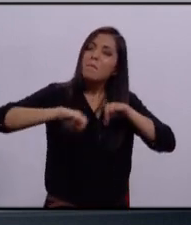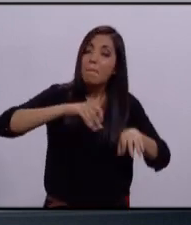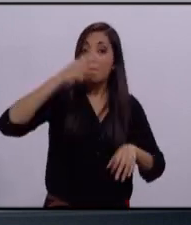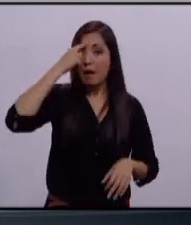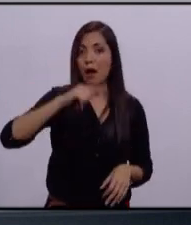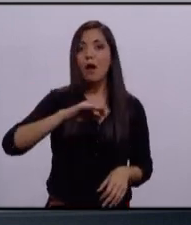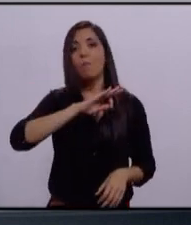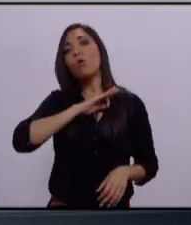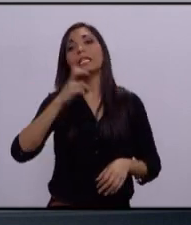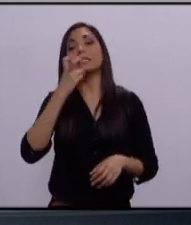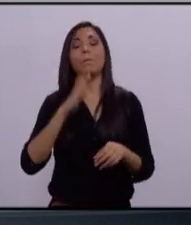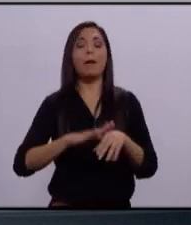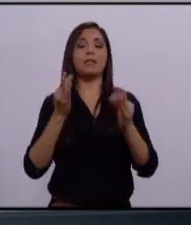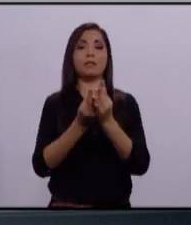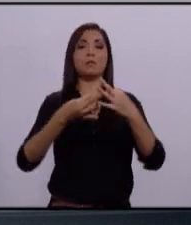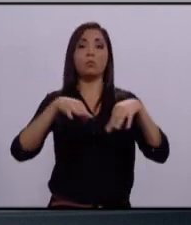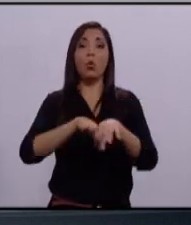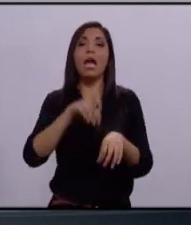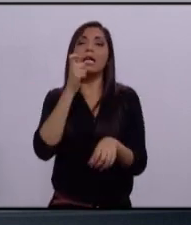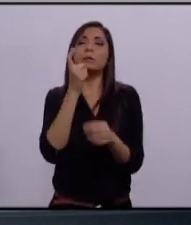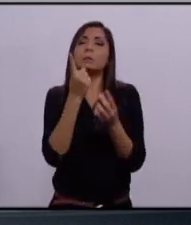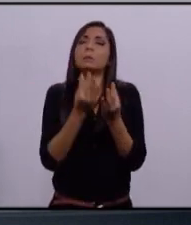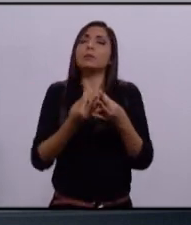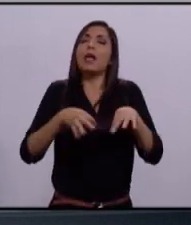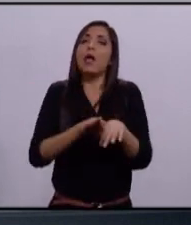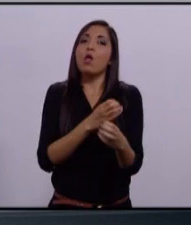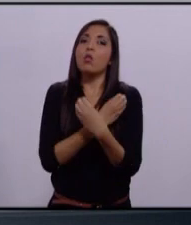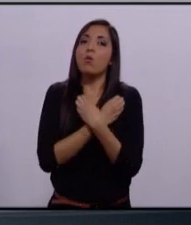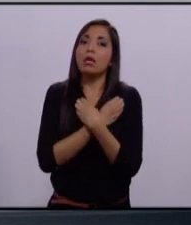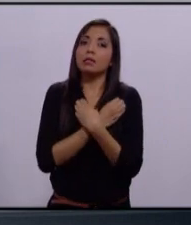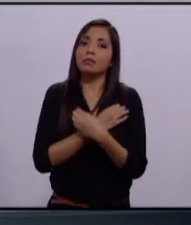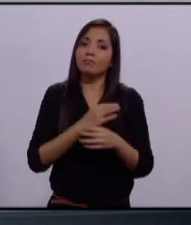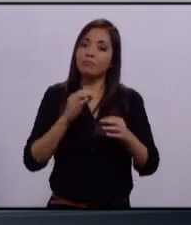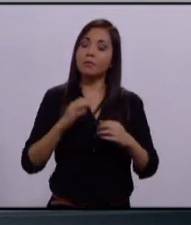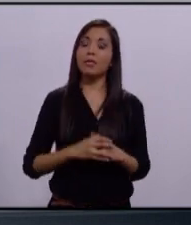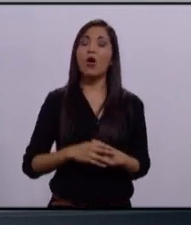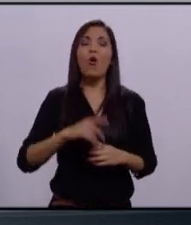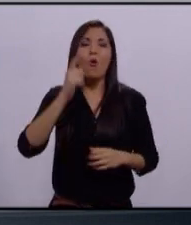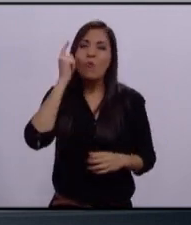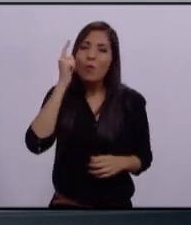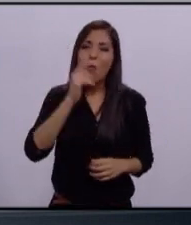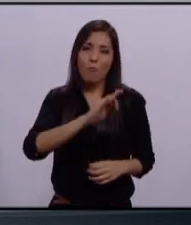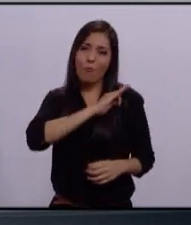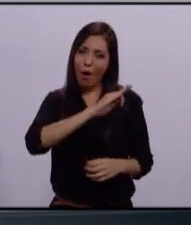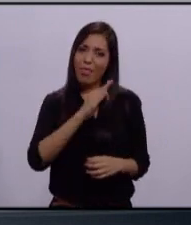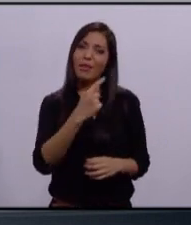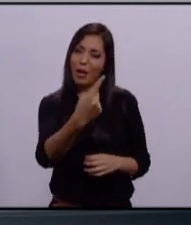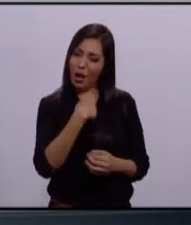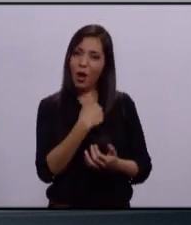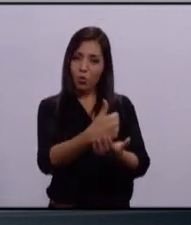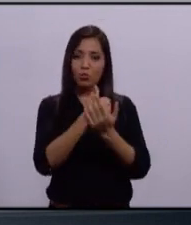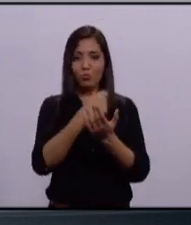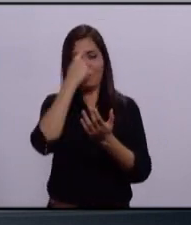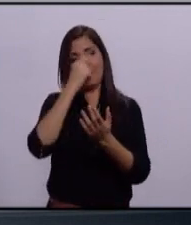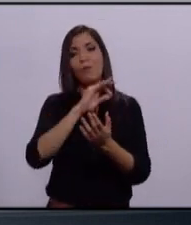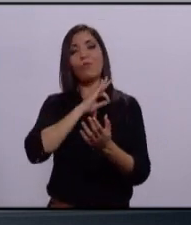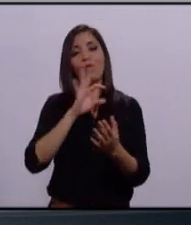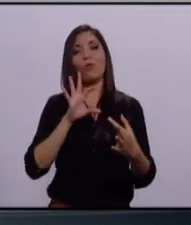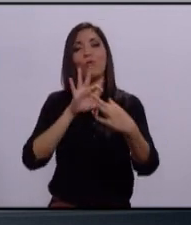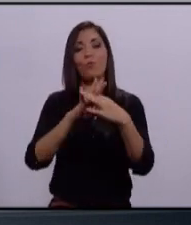en lo más importante, que es la educación. Ojalá podamos hacer algo juntos próximamente.